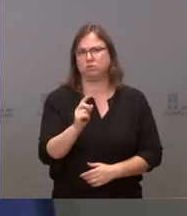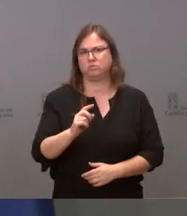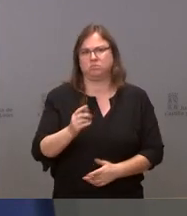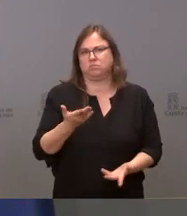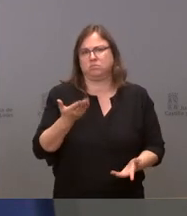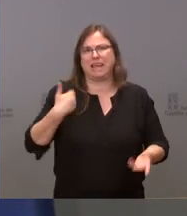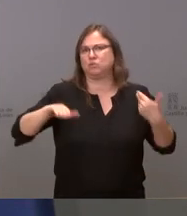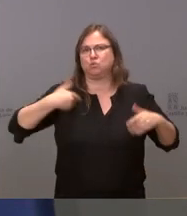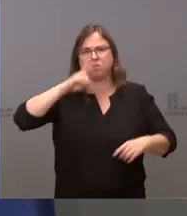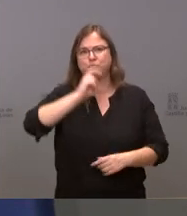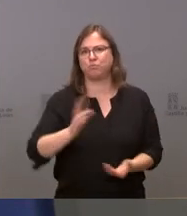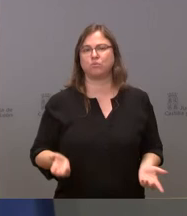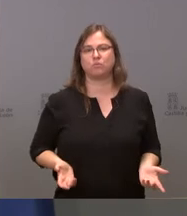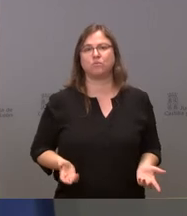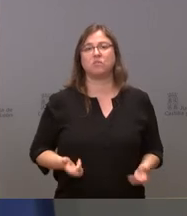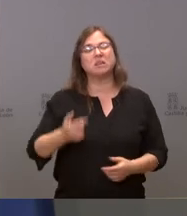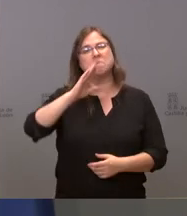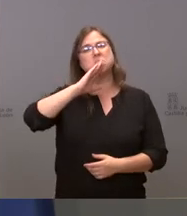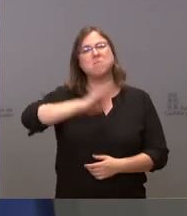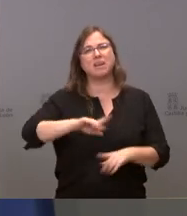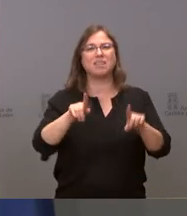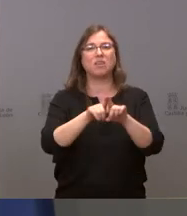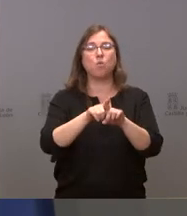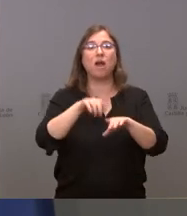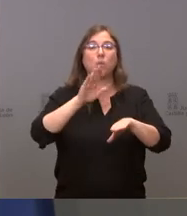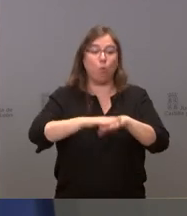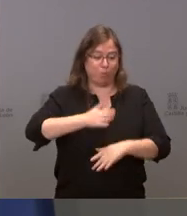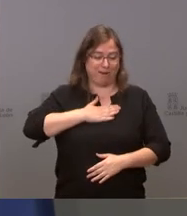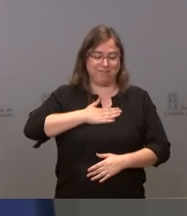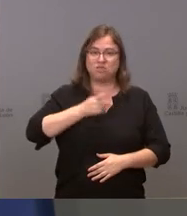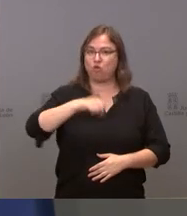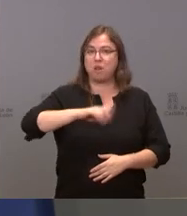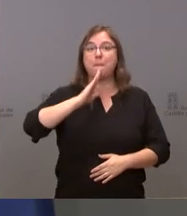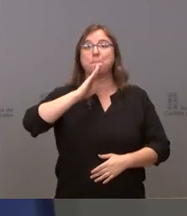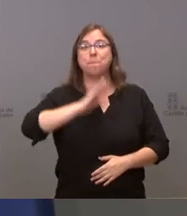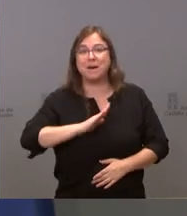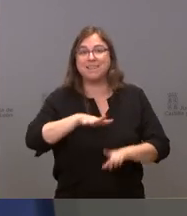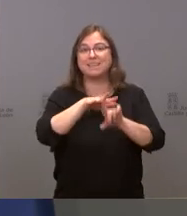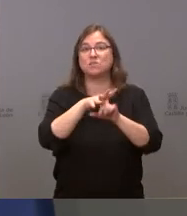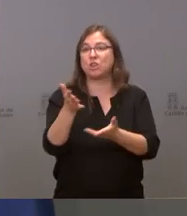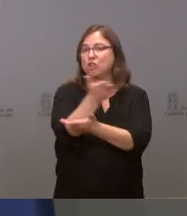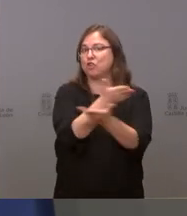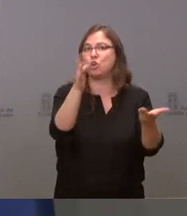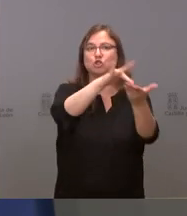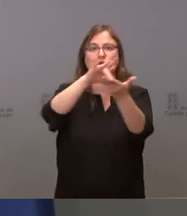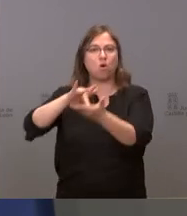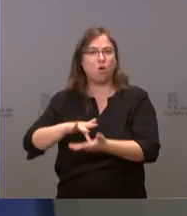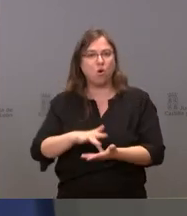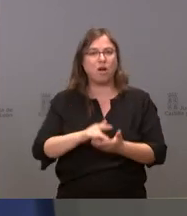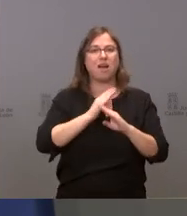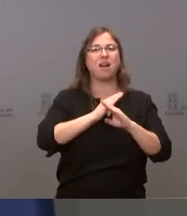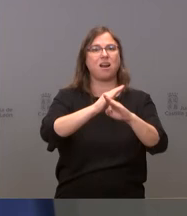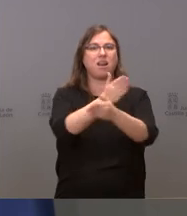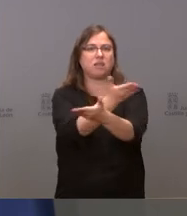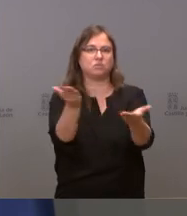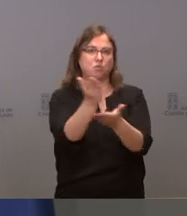Pero parece ser que esto no era una cosa nuestra. Parece ser que esto es una cosa que está ocurriendo también en el resto de